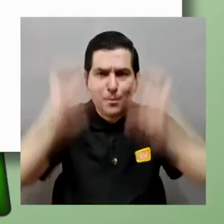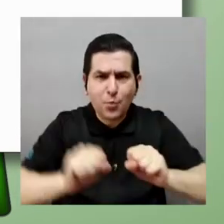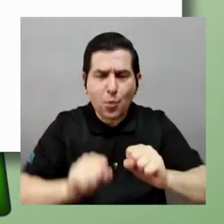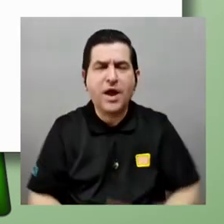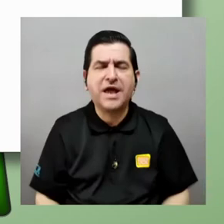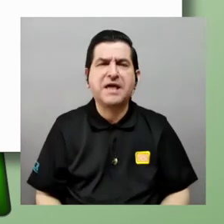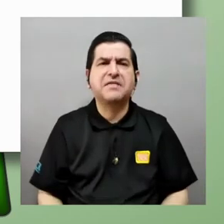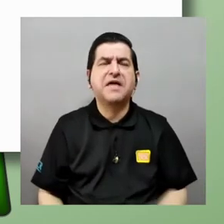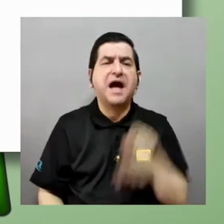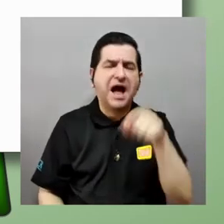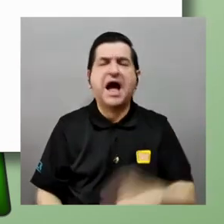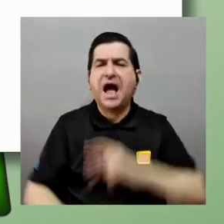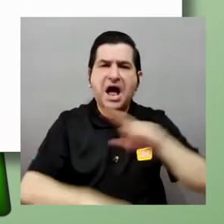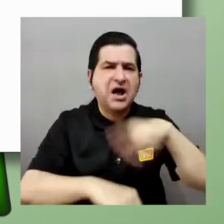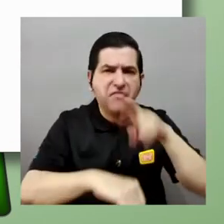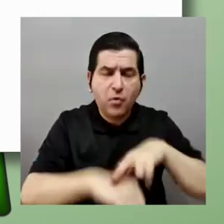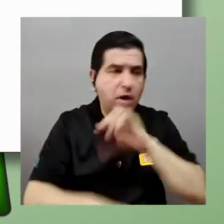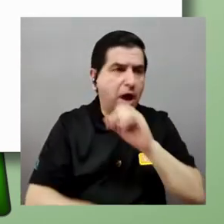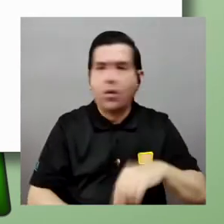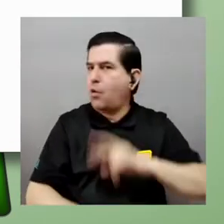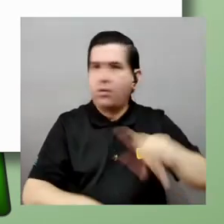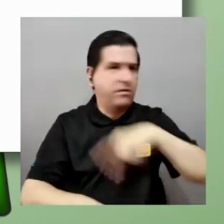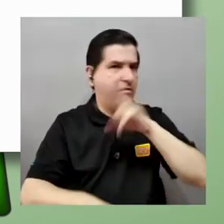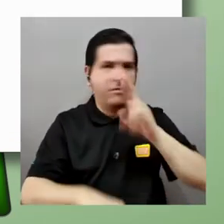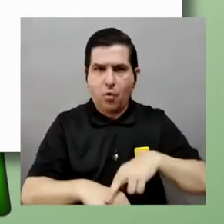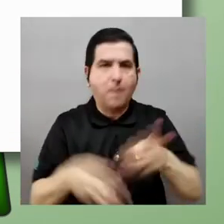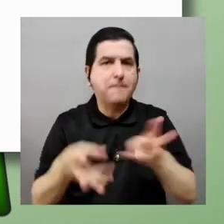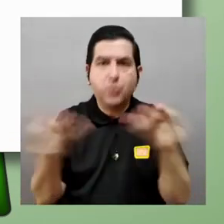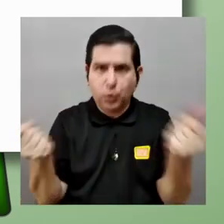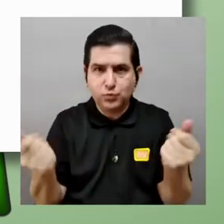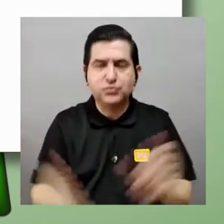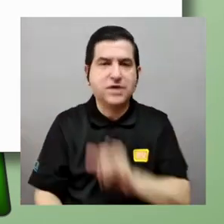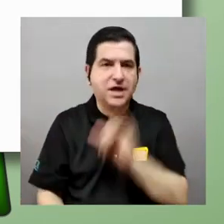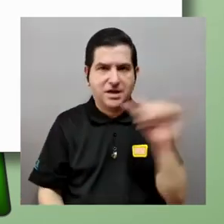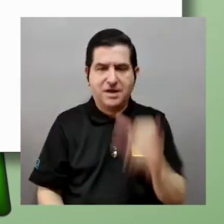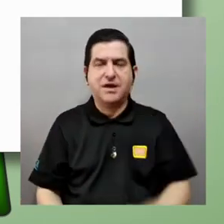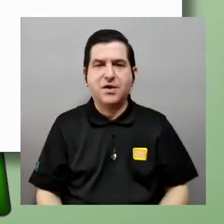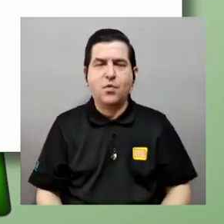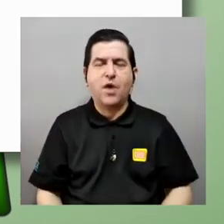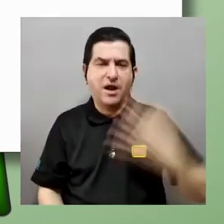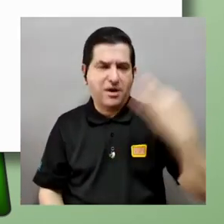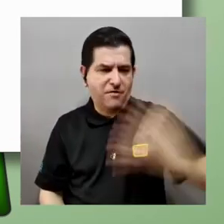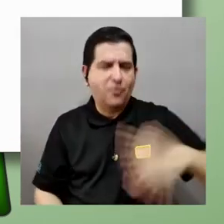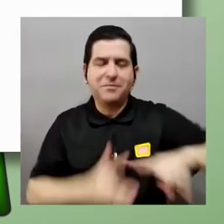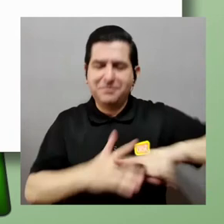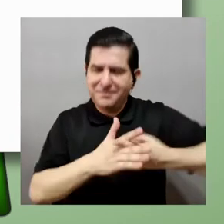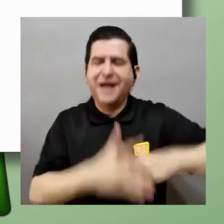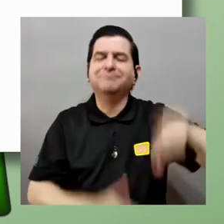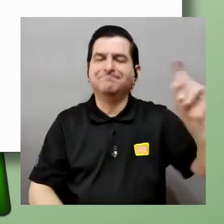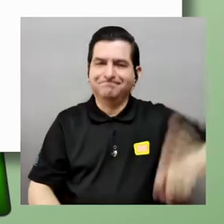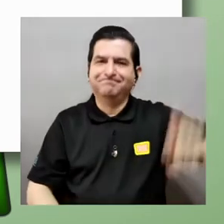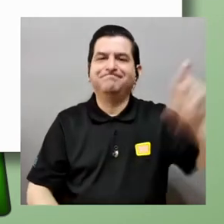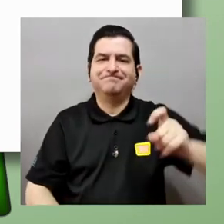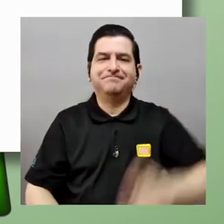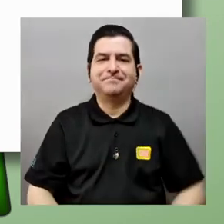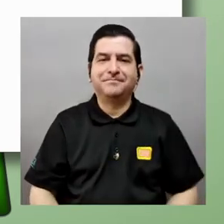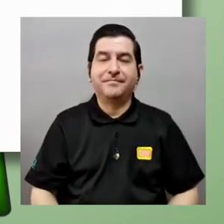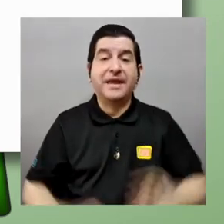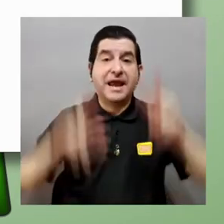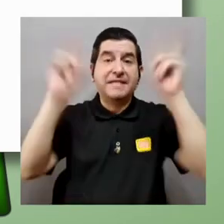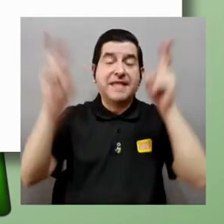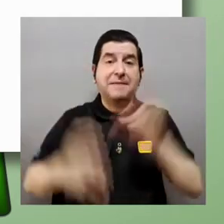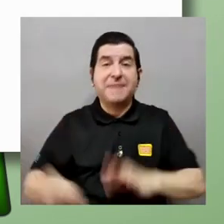puede generar regularidad e irregularidades tiene igual que ir por esos formalismos de la mecánica